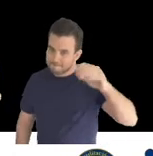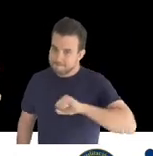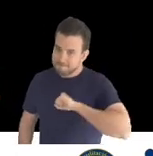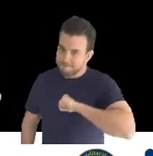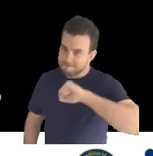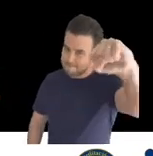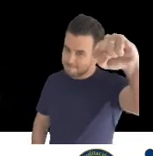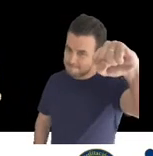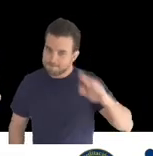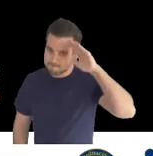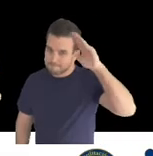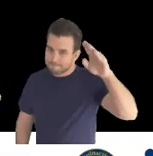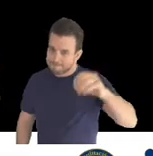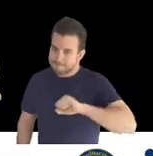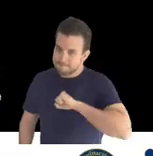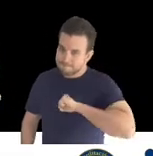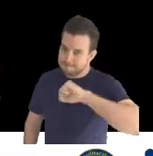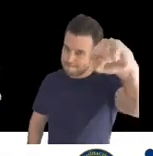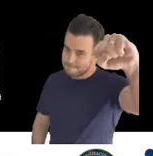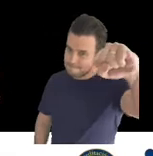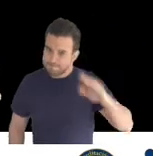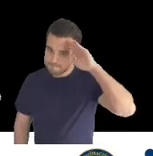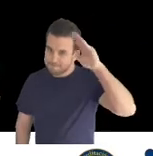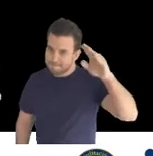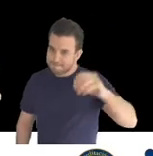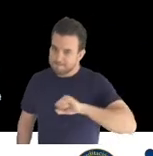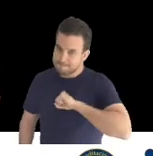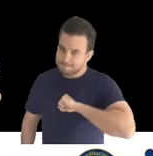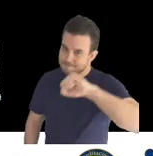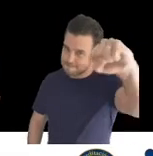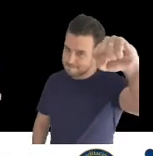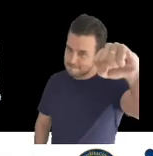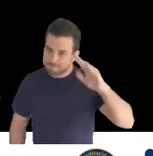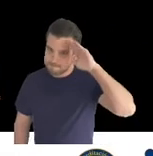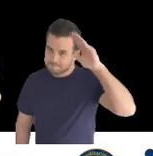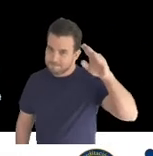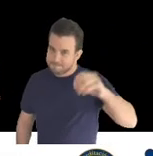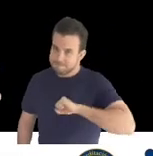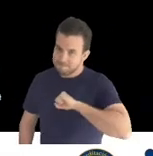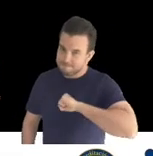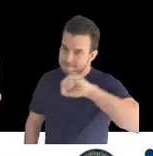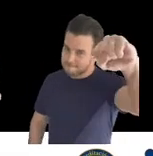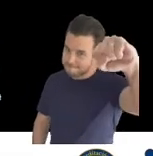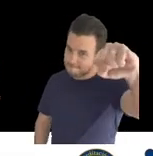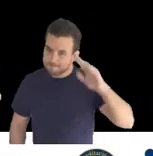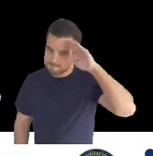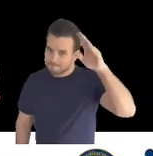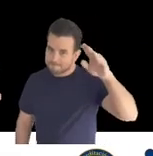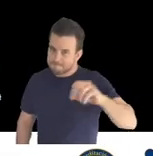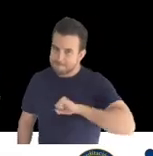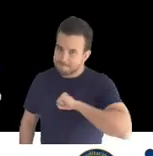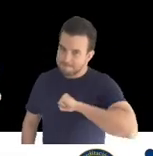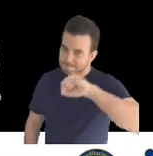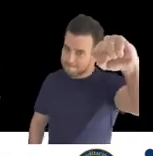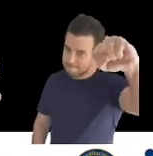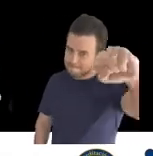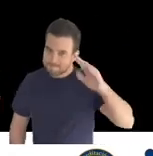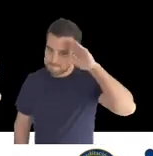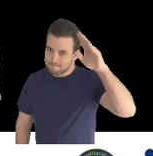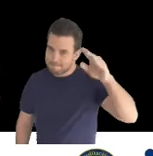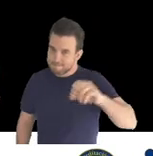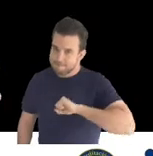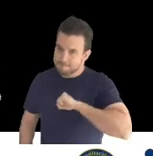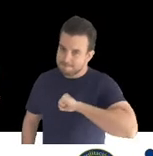poder demostrar que el turismo tiene talento, que sus centros educativos son de éxito, que son de calidad.